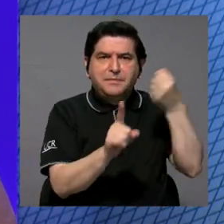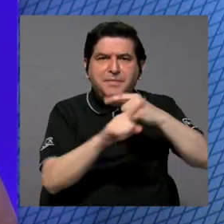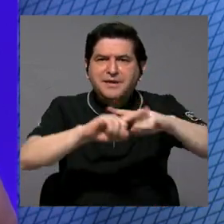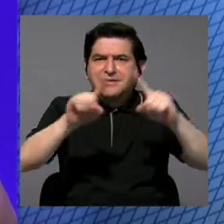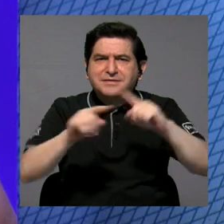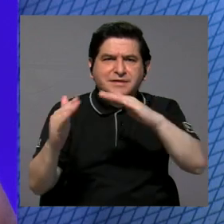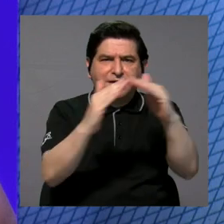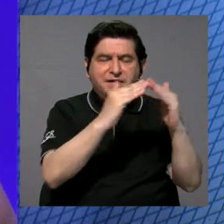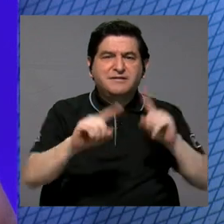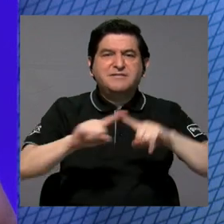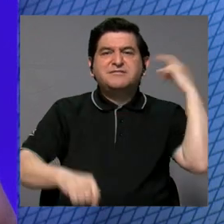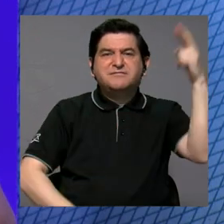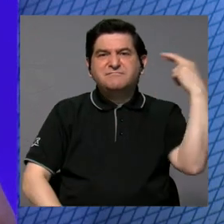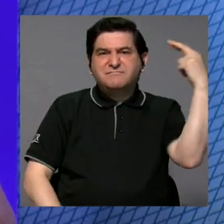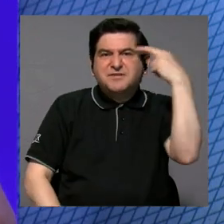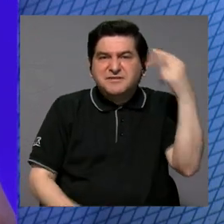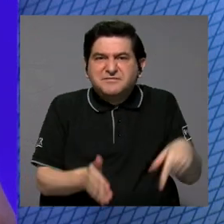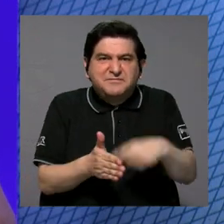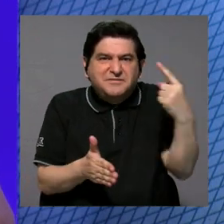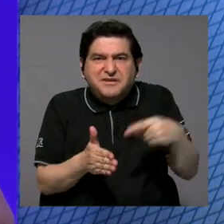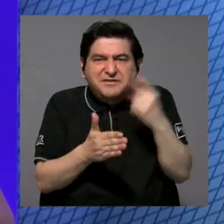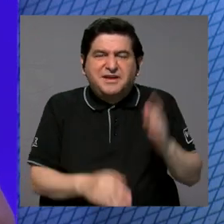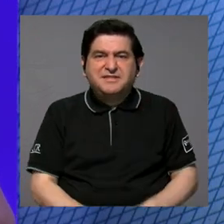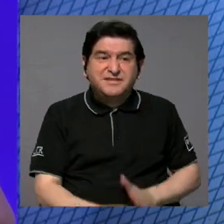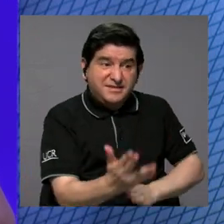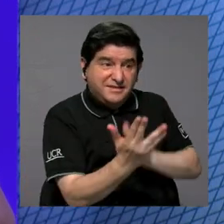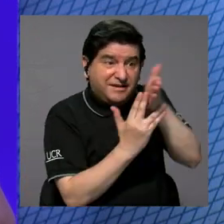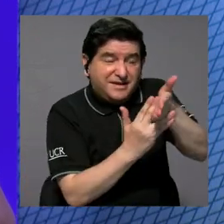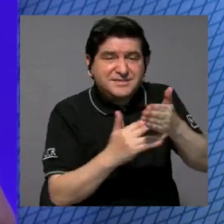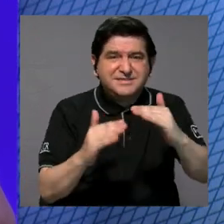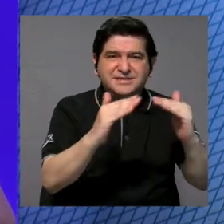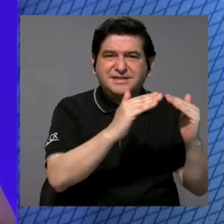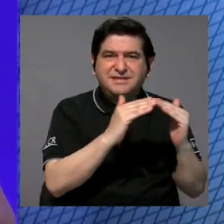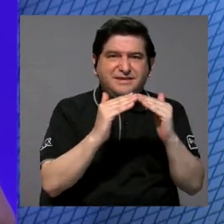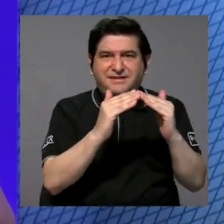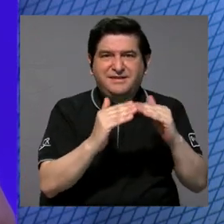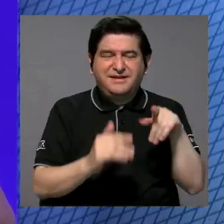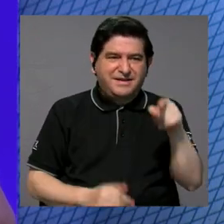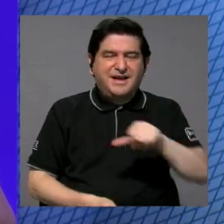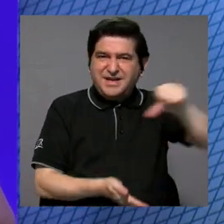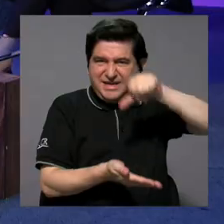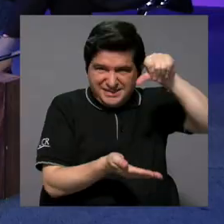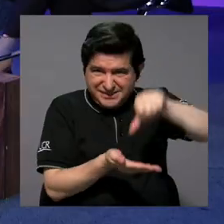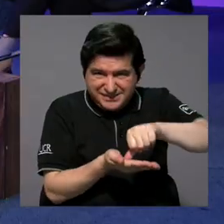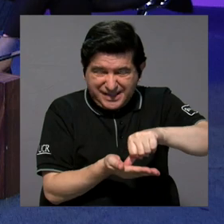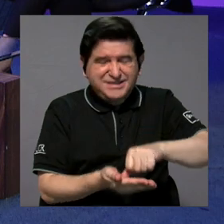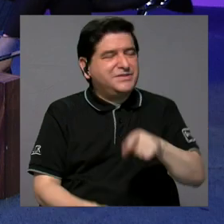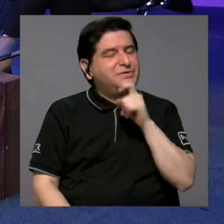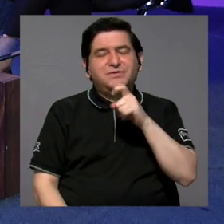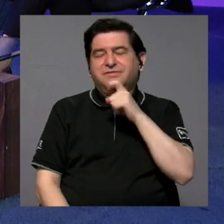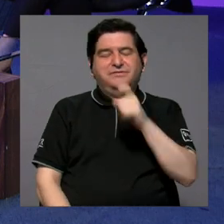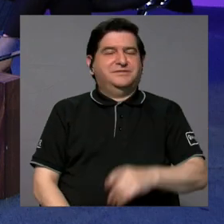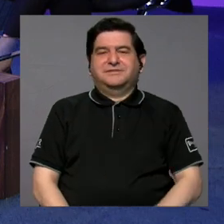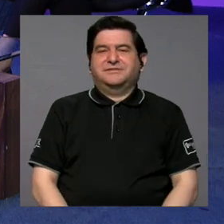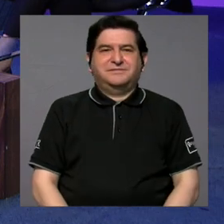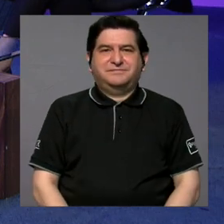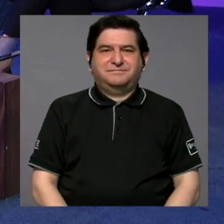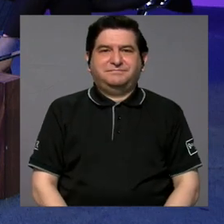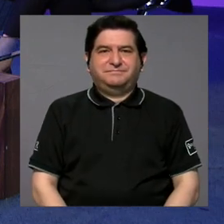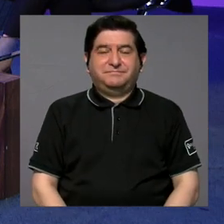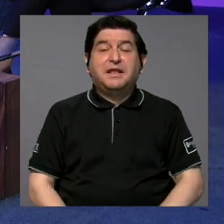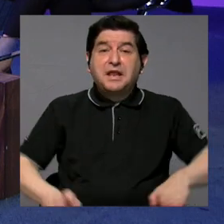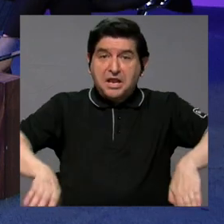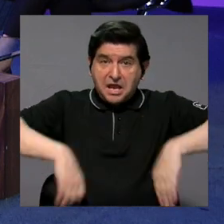poblaciones que por diversas razones a veces accesar o llegar al Centro Cívico donde estamos ubicados les es difícil, ¿verdad? Pero entonces